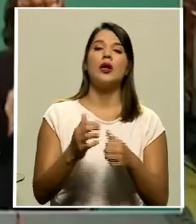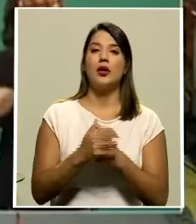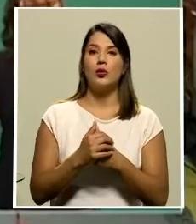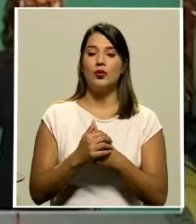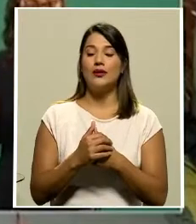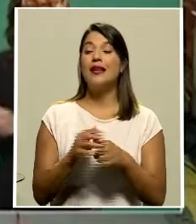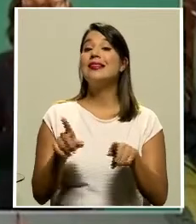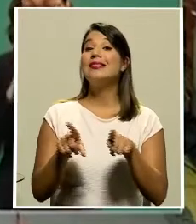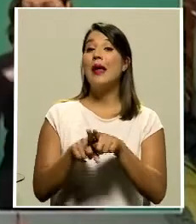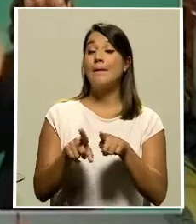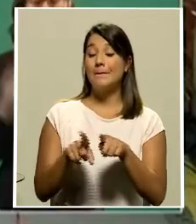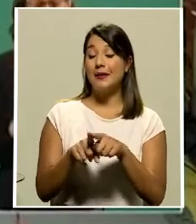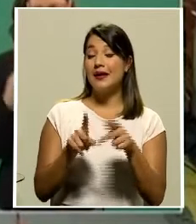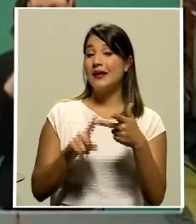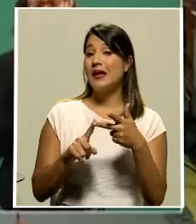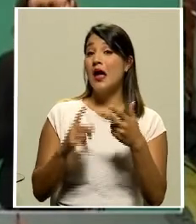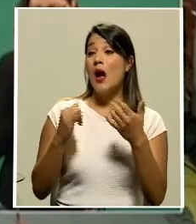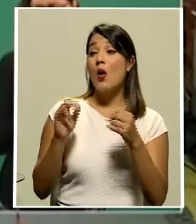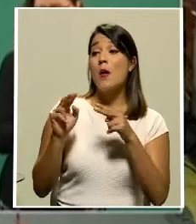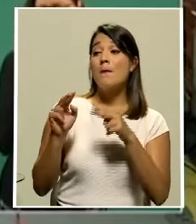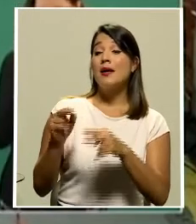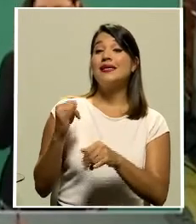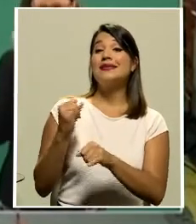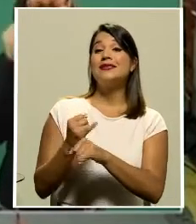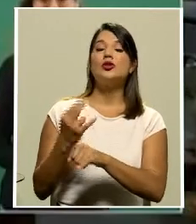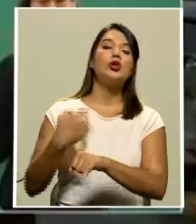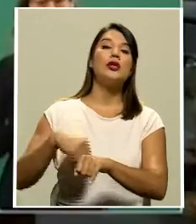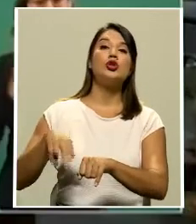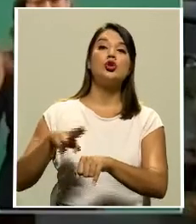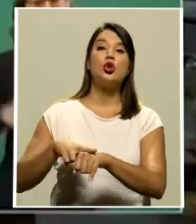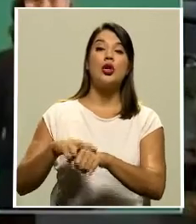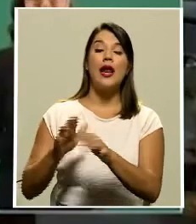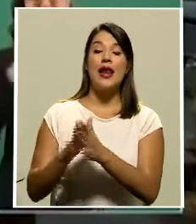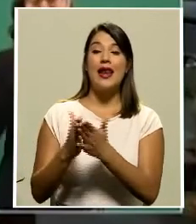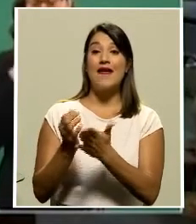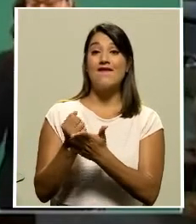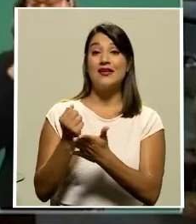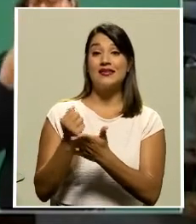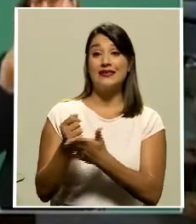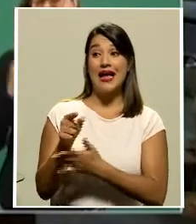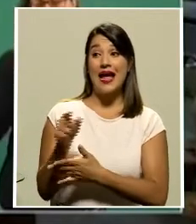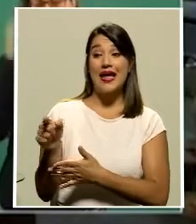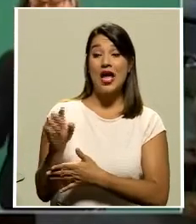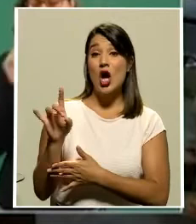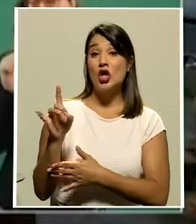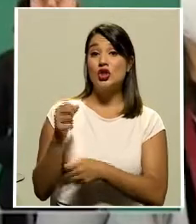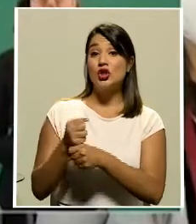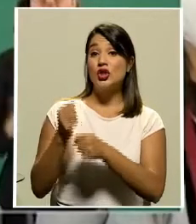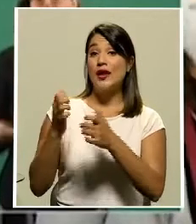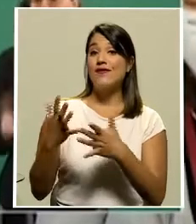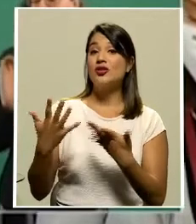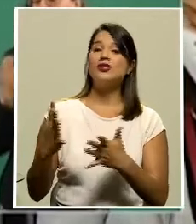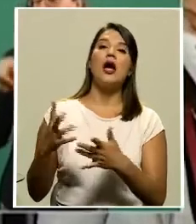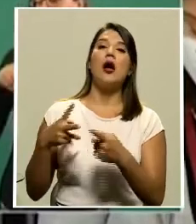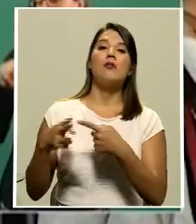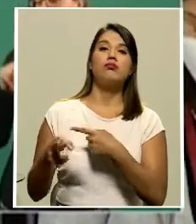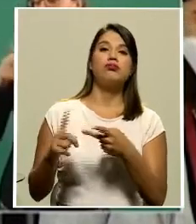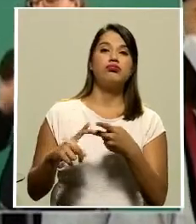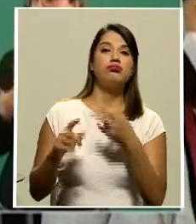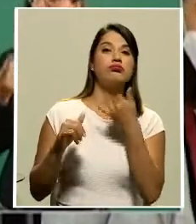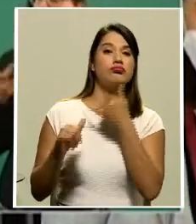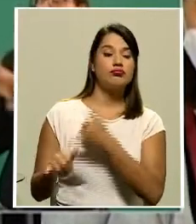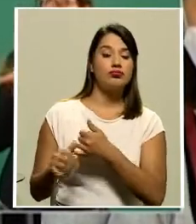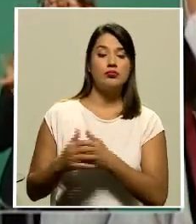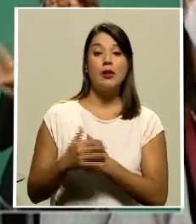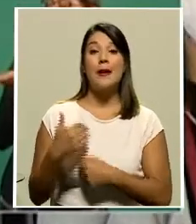estatales está en el punto de mira el Instituto Nacional de Migración al menos 8 de sus funcionarios han sido cesados y denunciados la